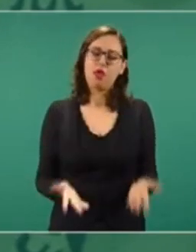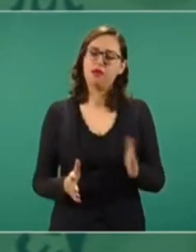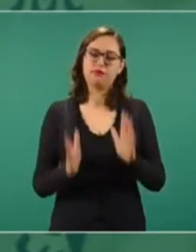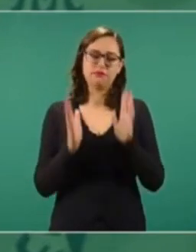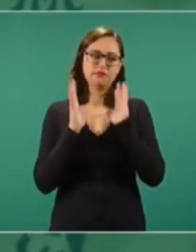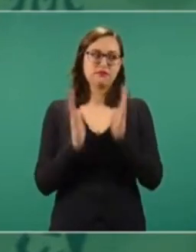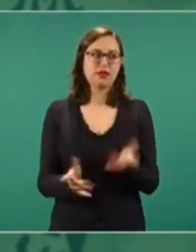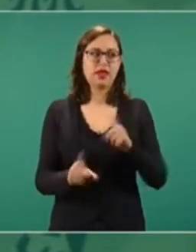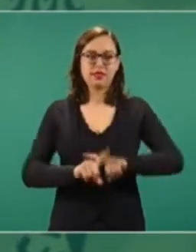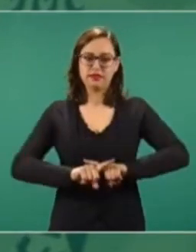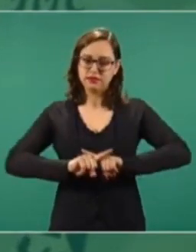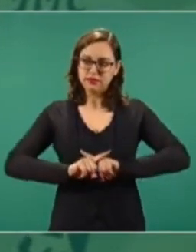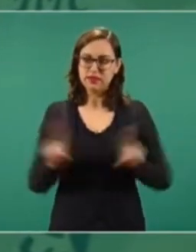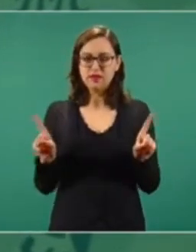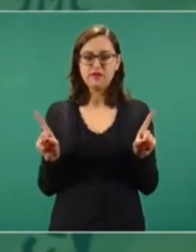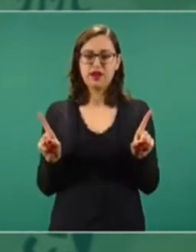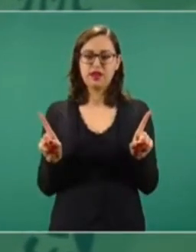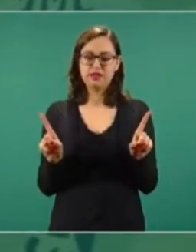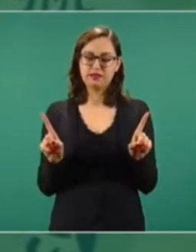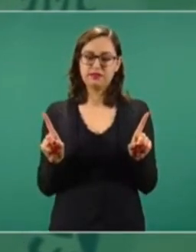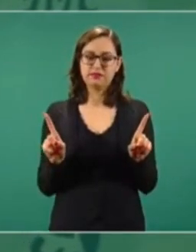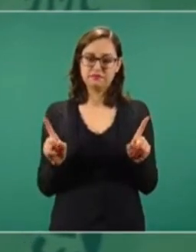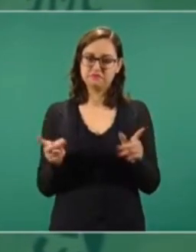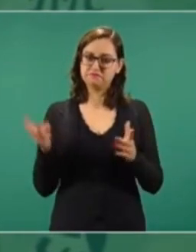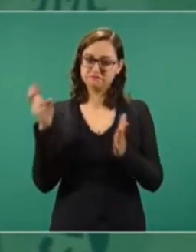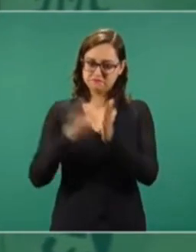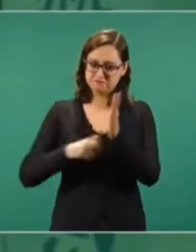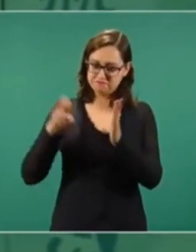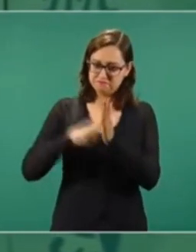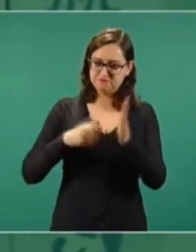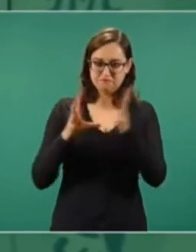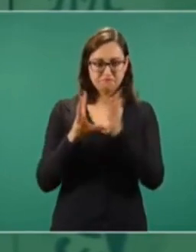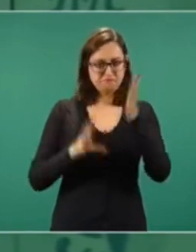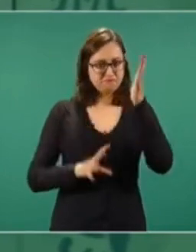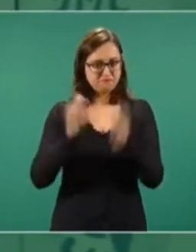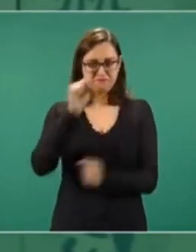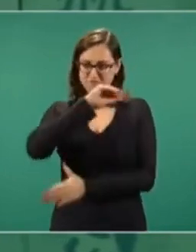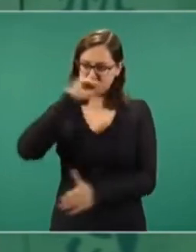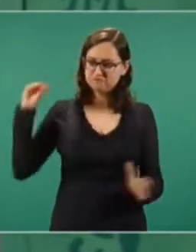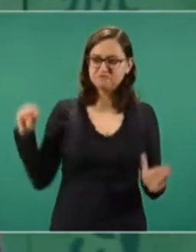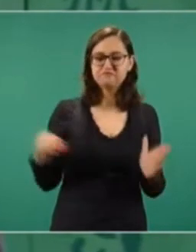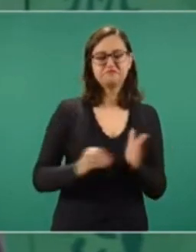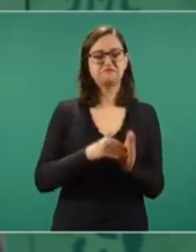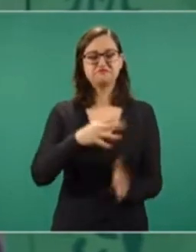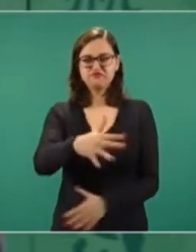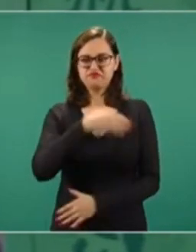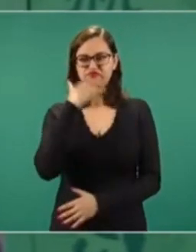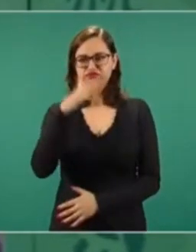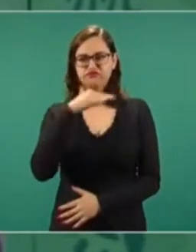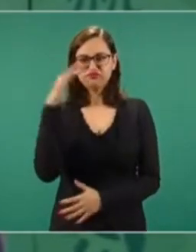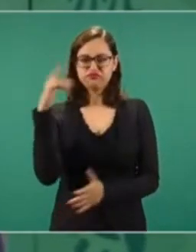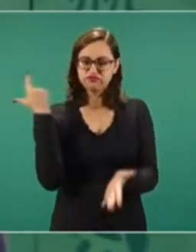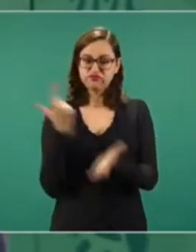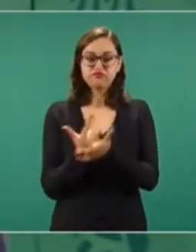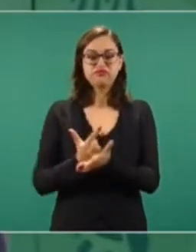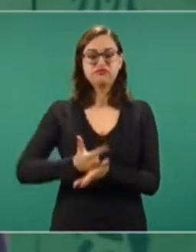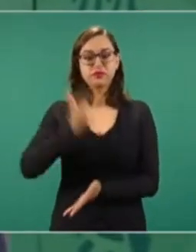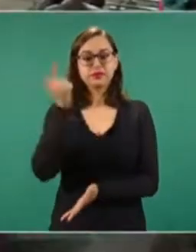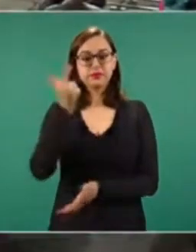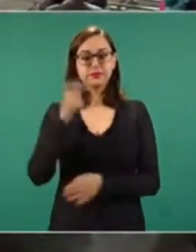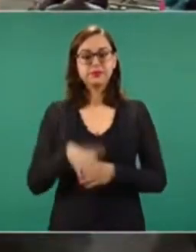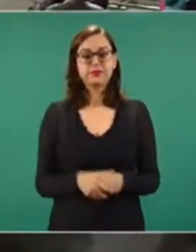despacho, por la oficina de la consejería jurídica. Otra reforma importante